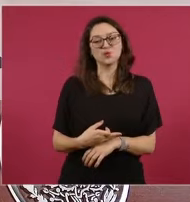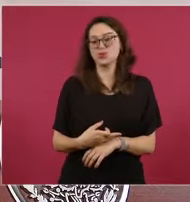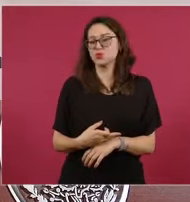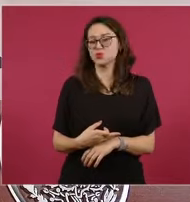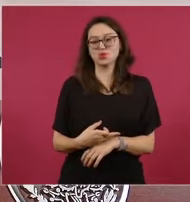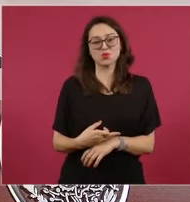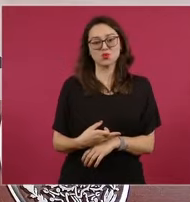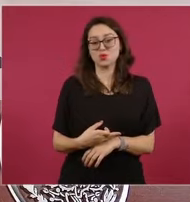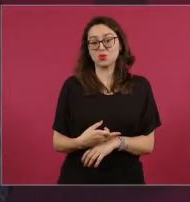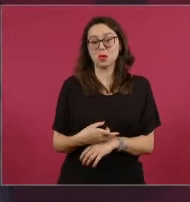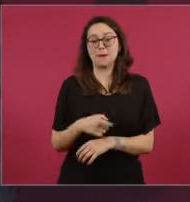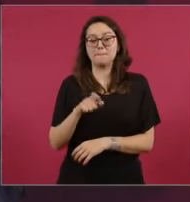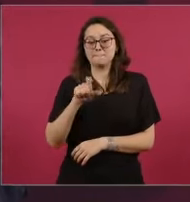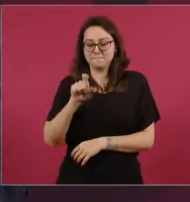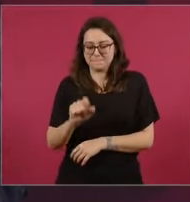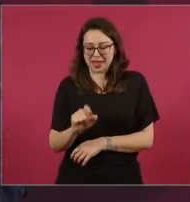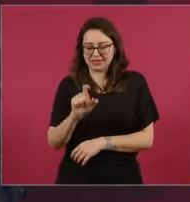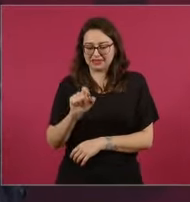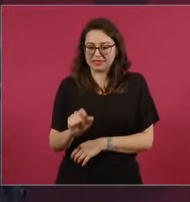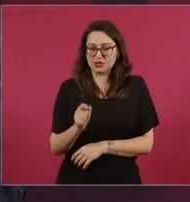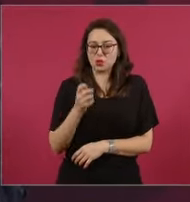ya son 24